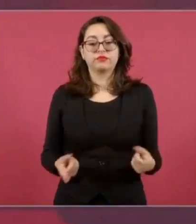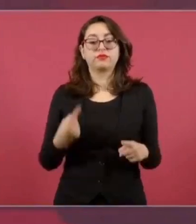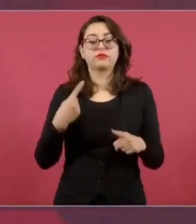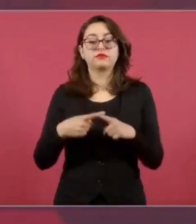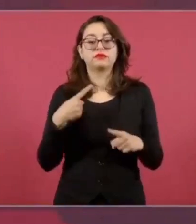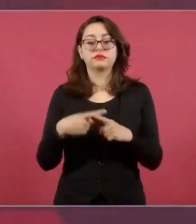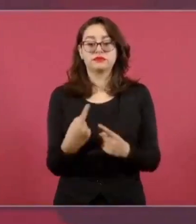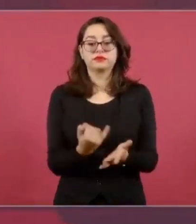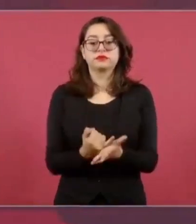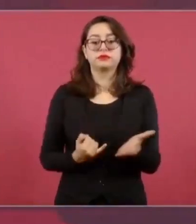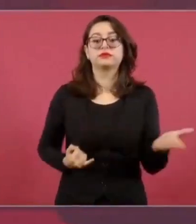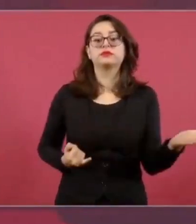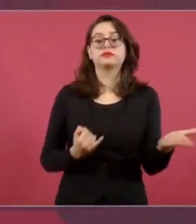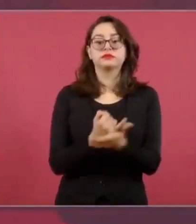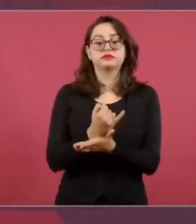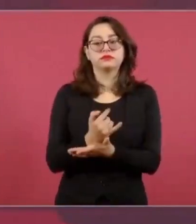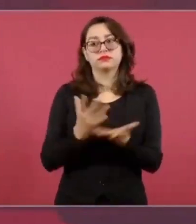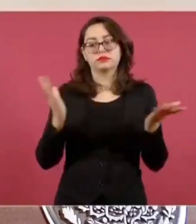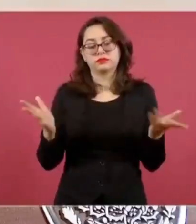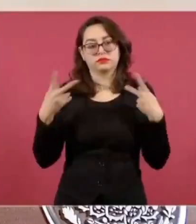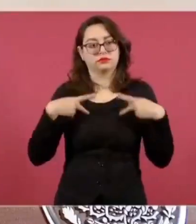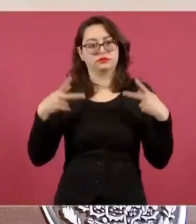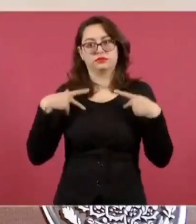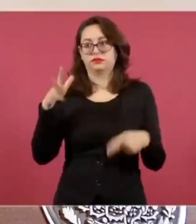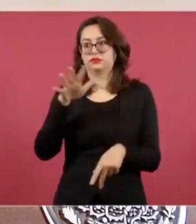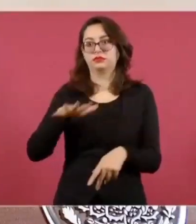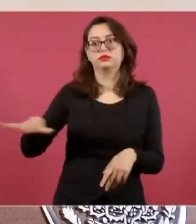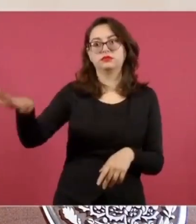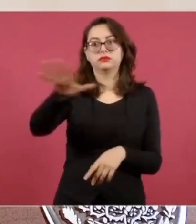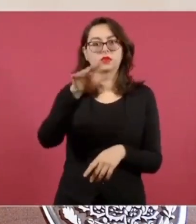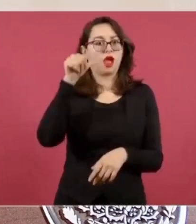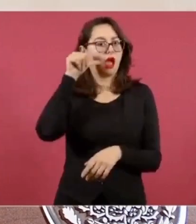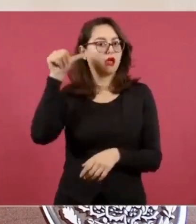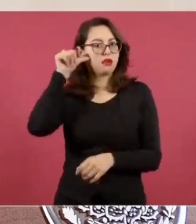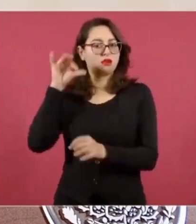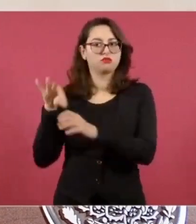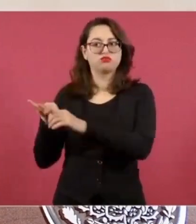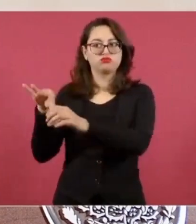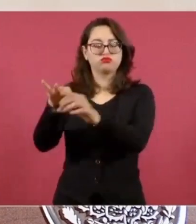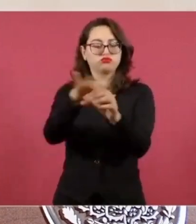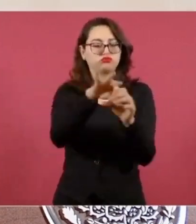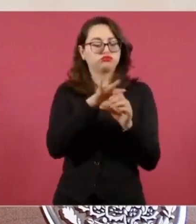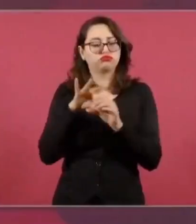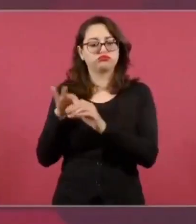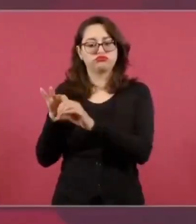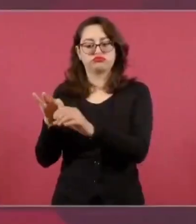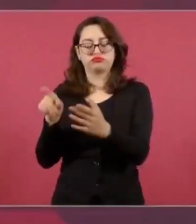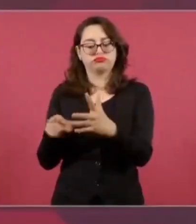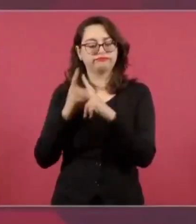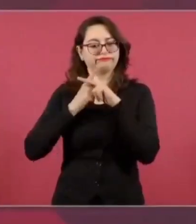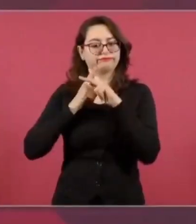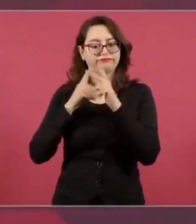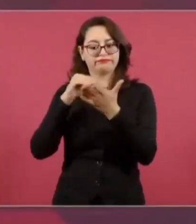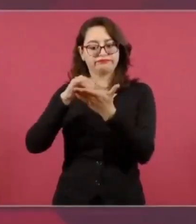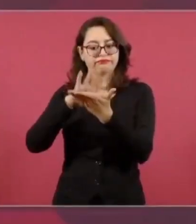que fue consultada en la encuesta,